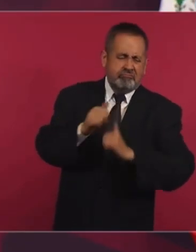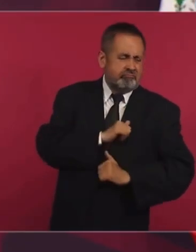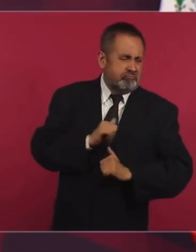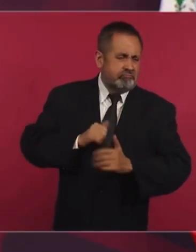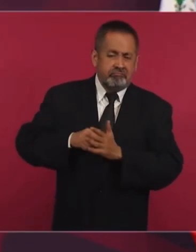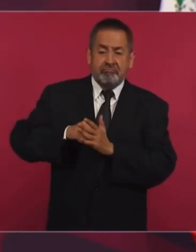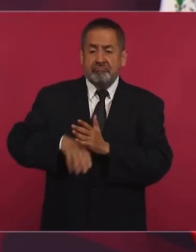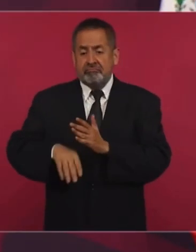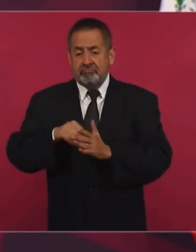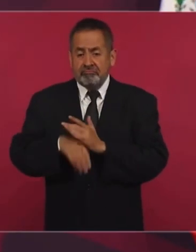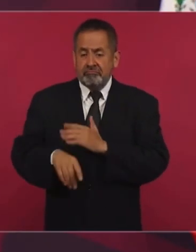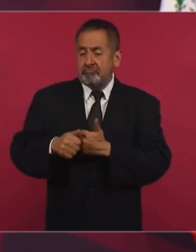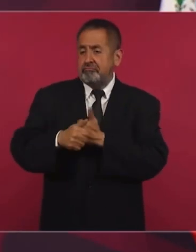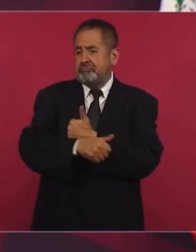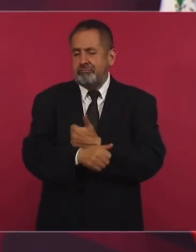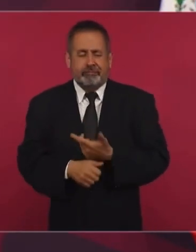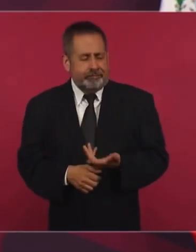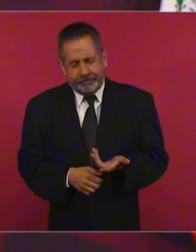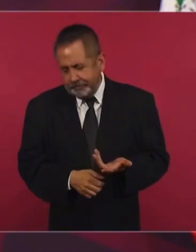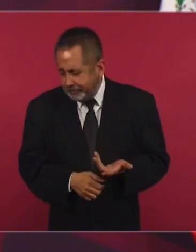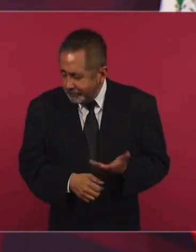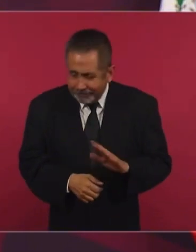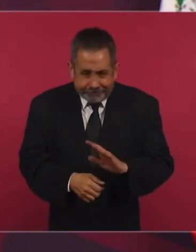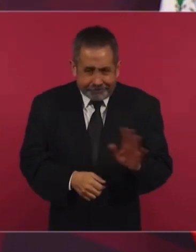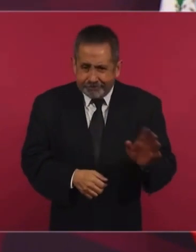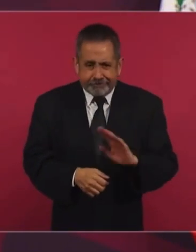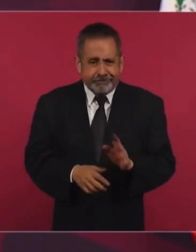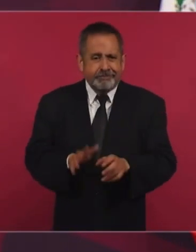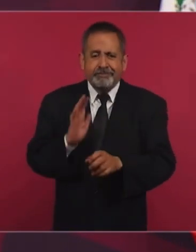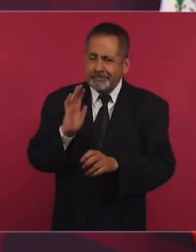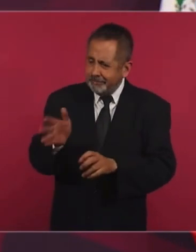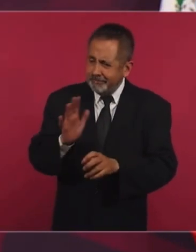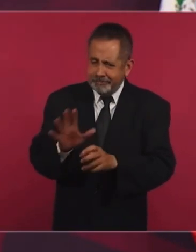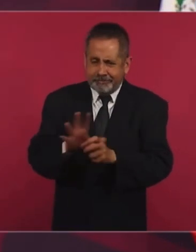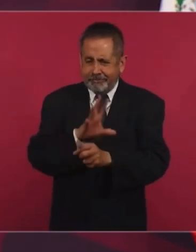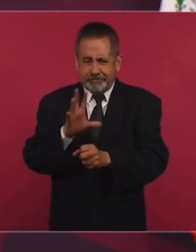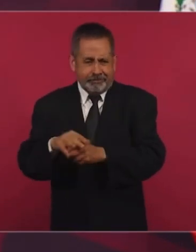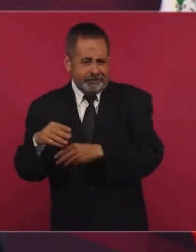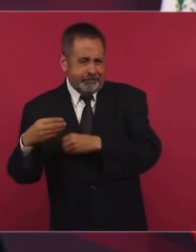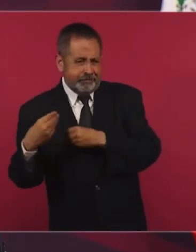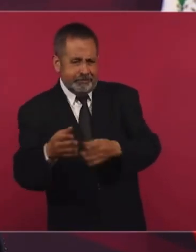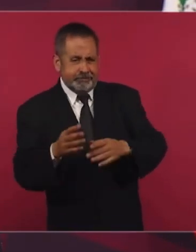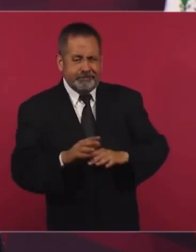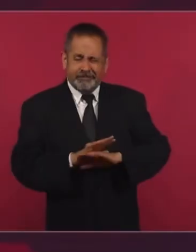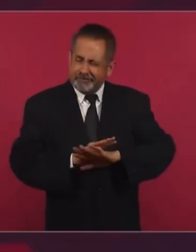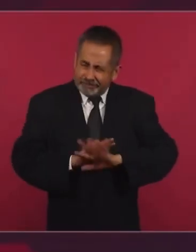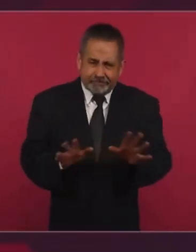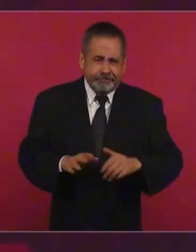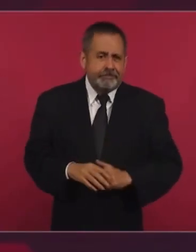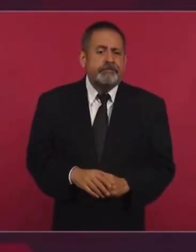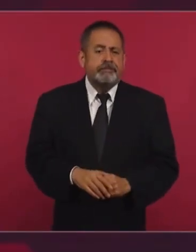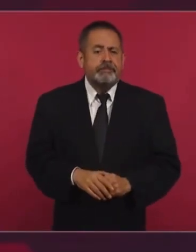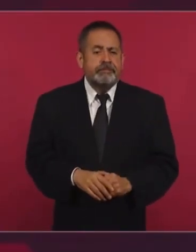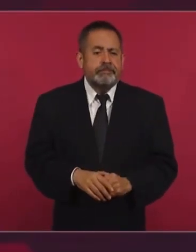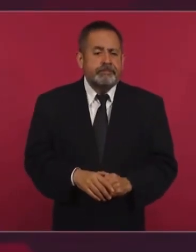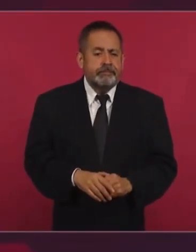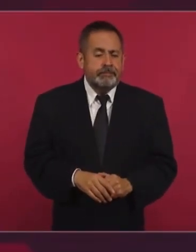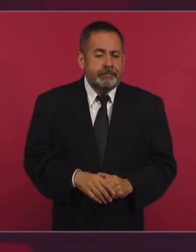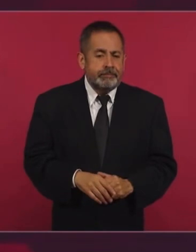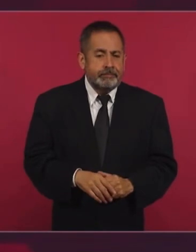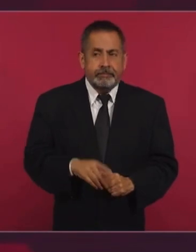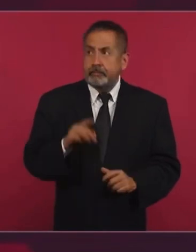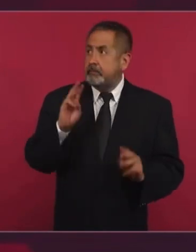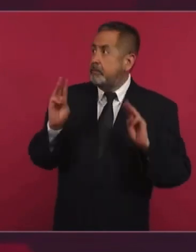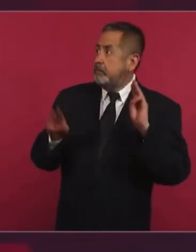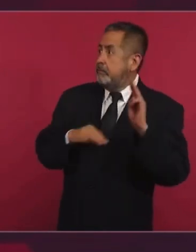ha entregado la información el Ejército. en ningún país del